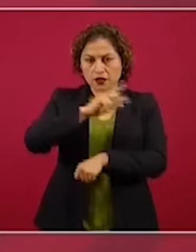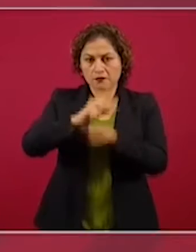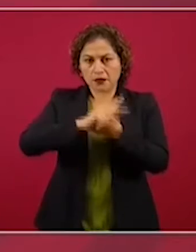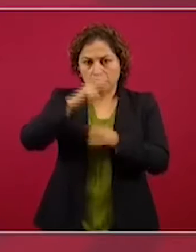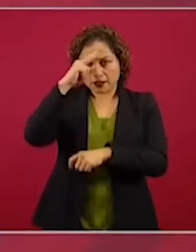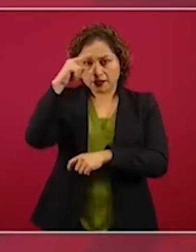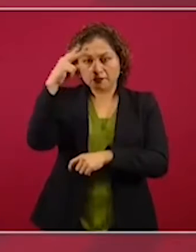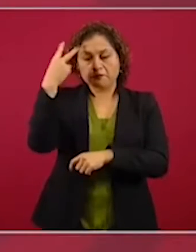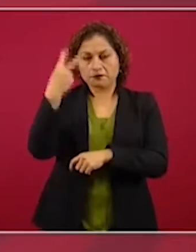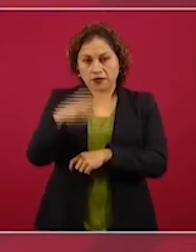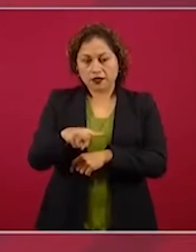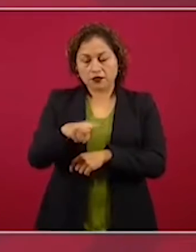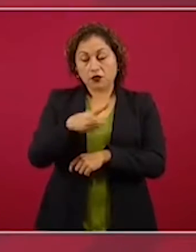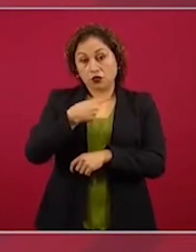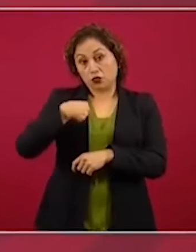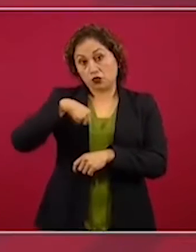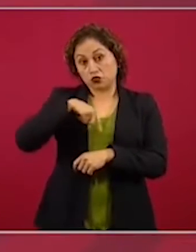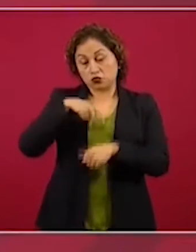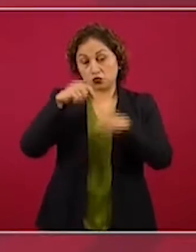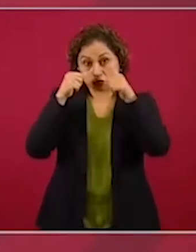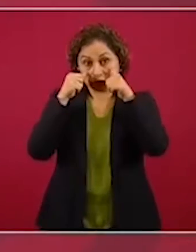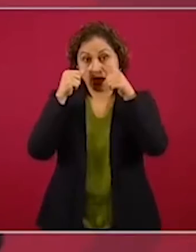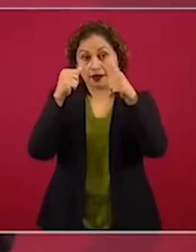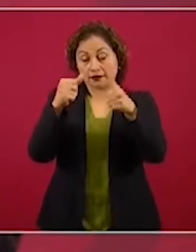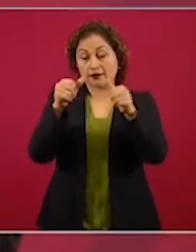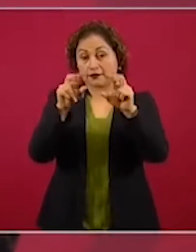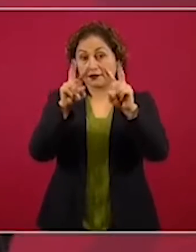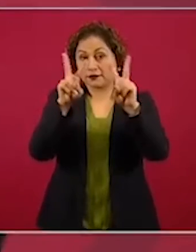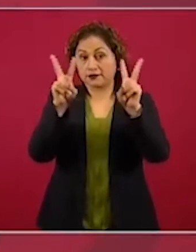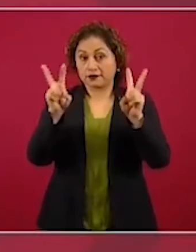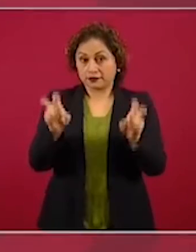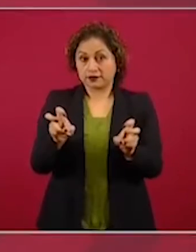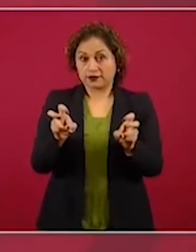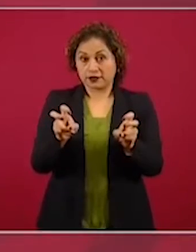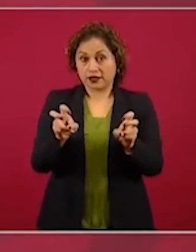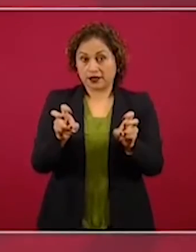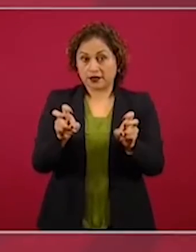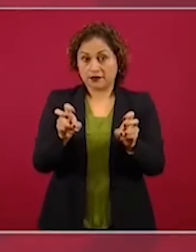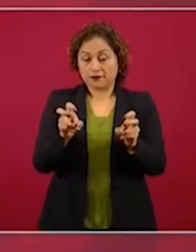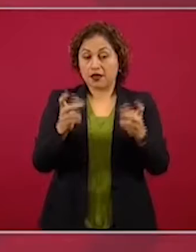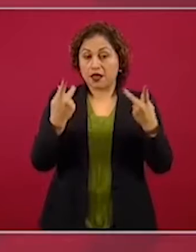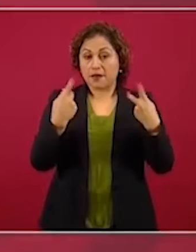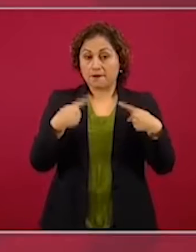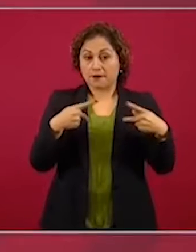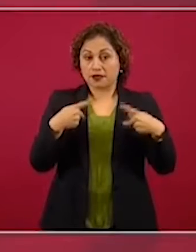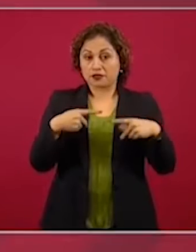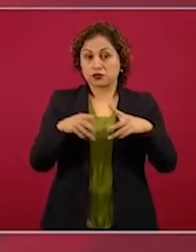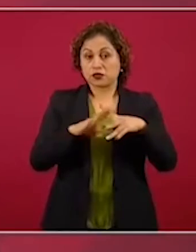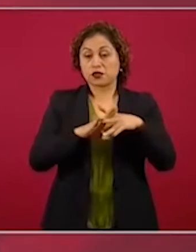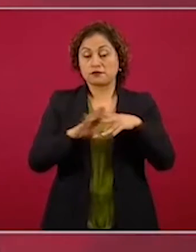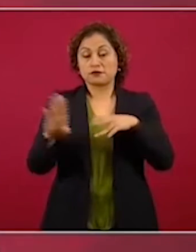importa mucho la situación de nuestros paisanos migrantes